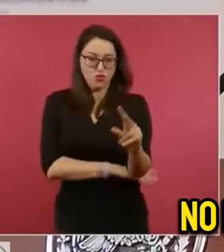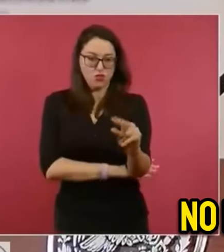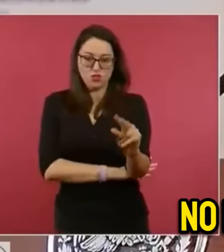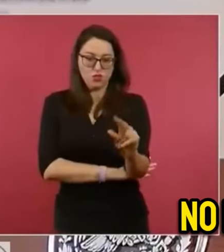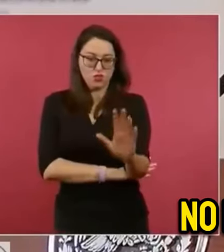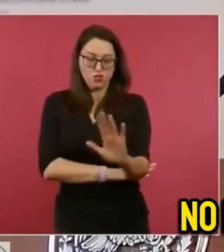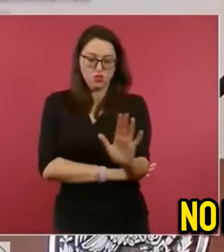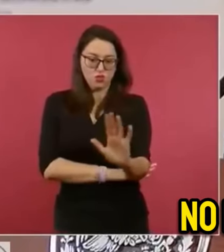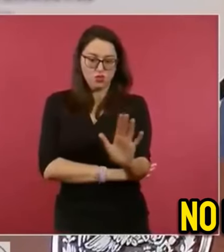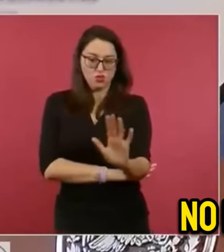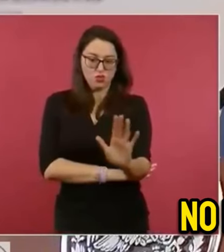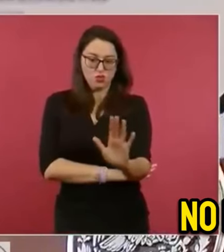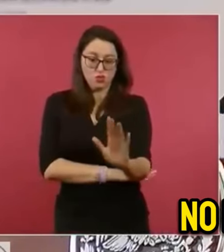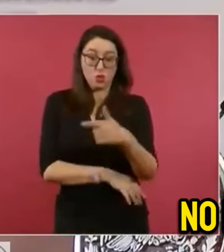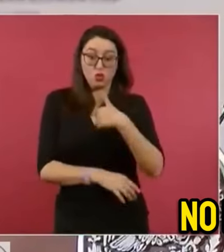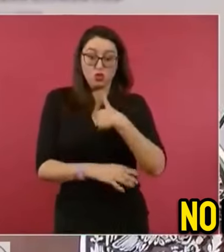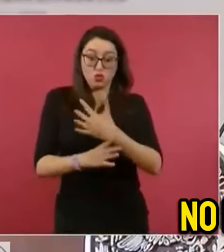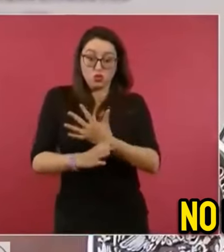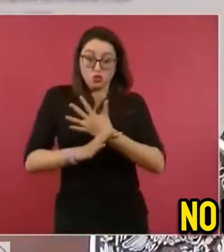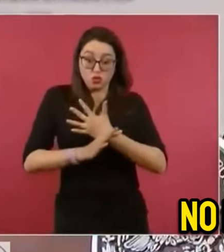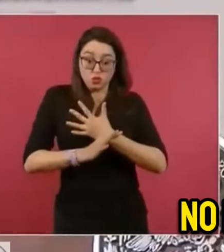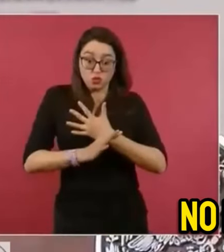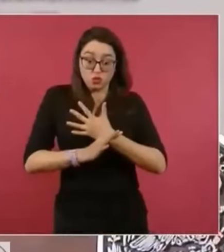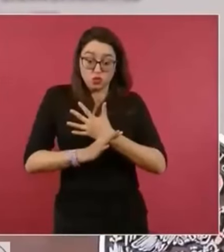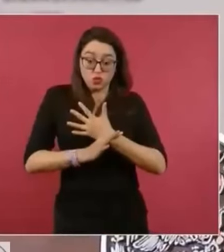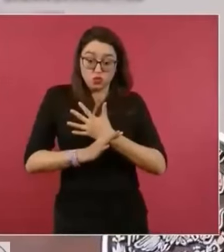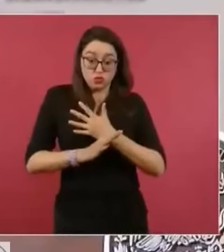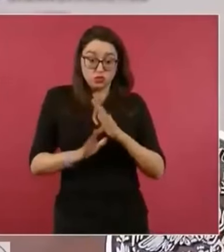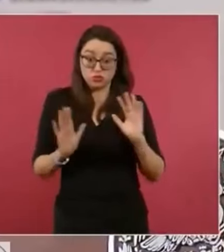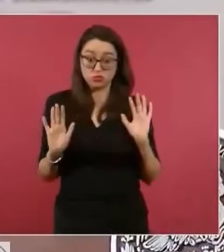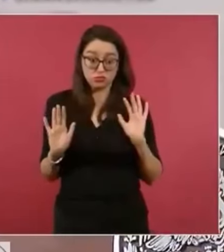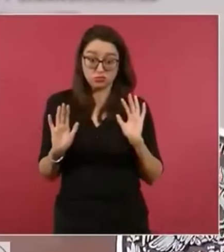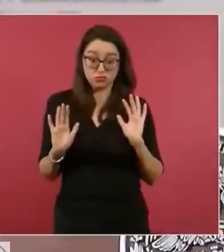No, no, pero no lo digo yo, o sea, es un hijo…